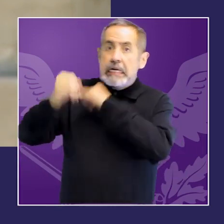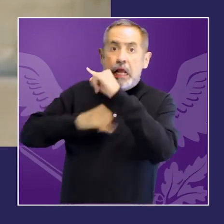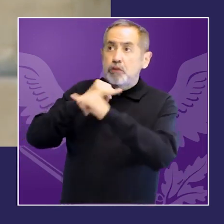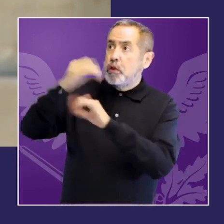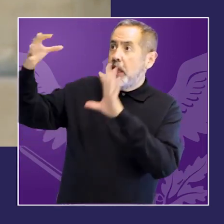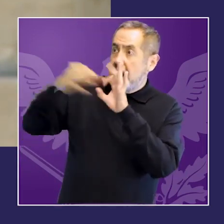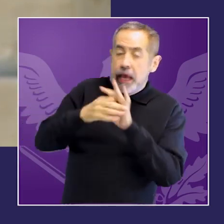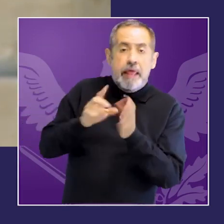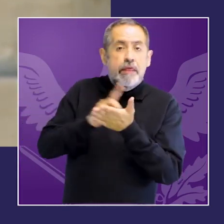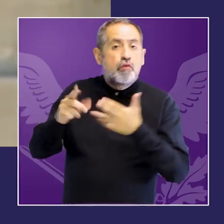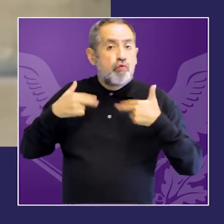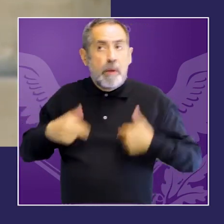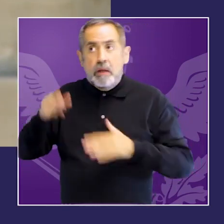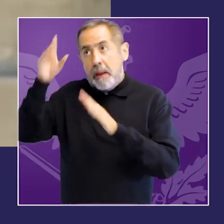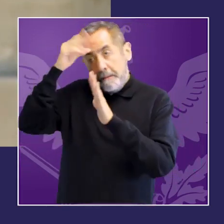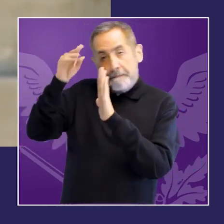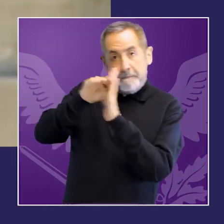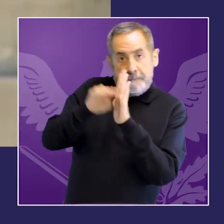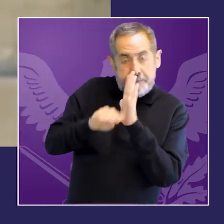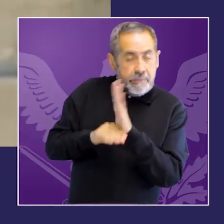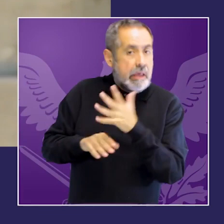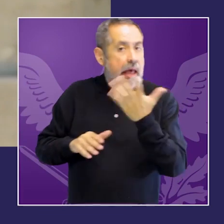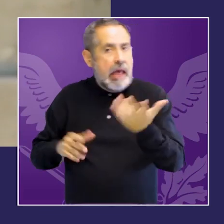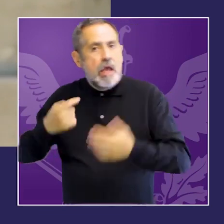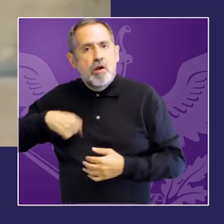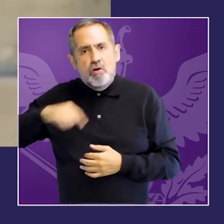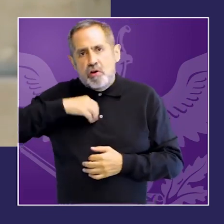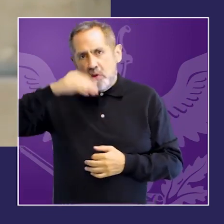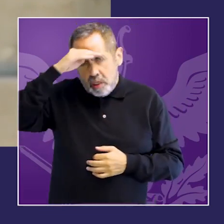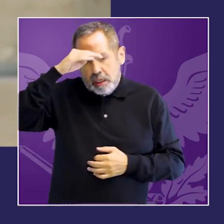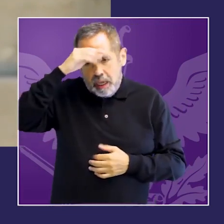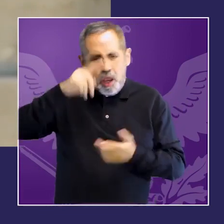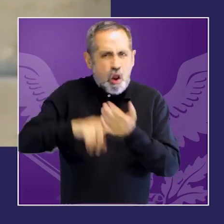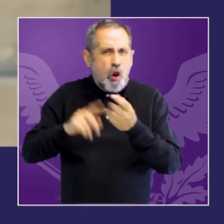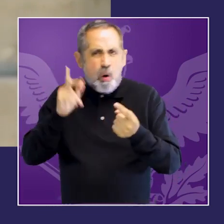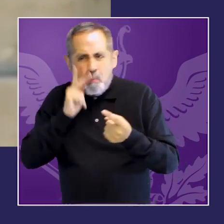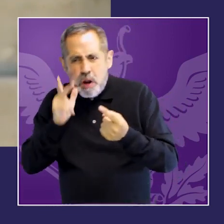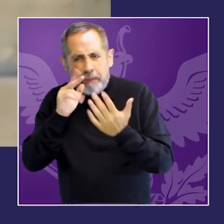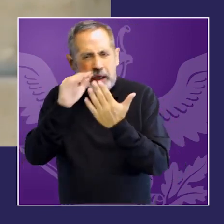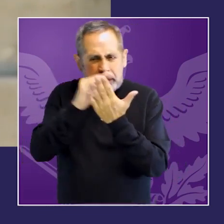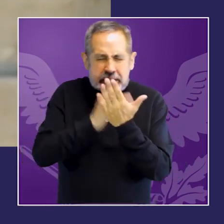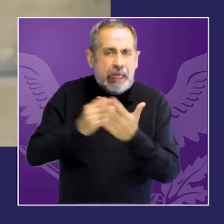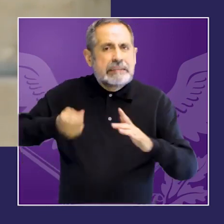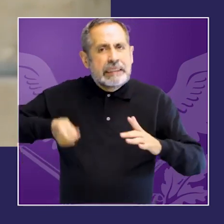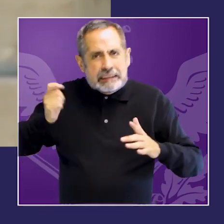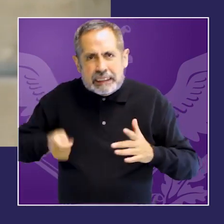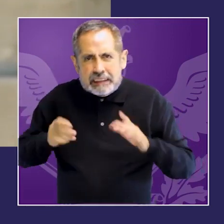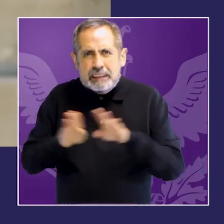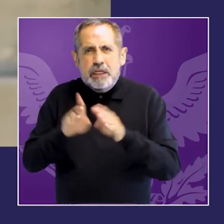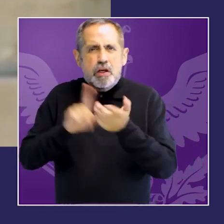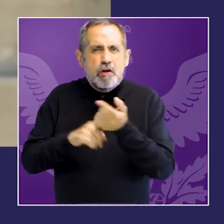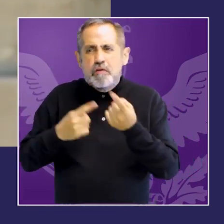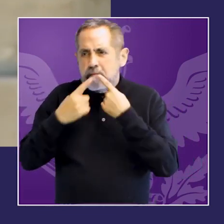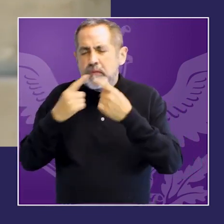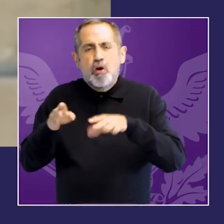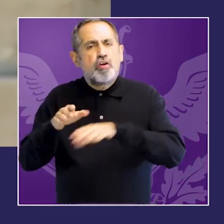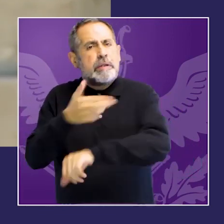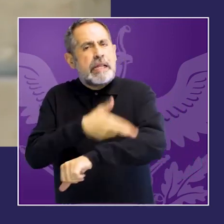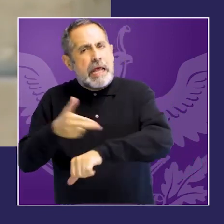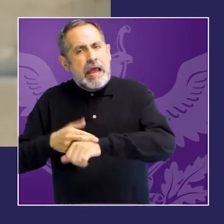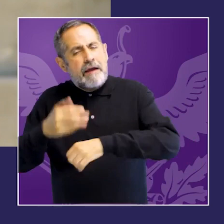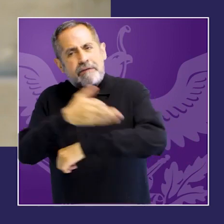sanción. Esos fueron los criterios que consideramos al momento de elegir cuáles casos ilustrativos usaríamos para este análisis